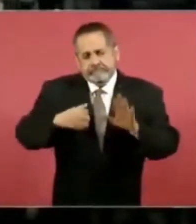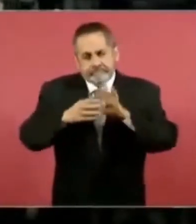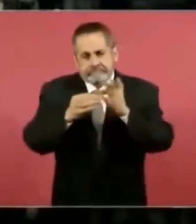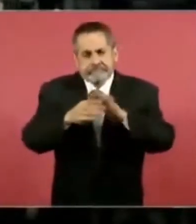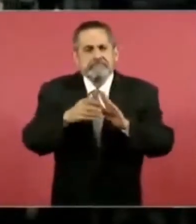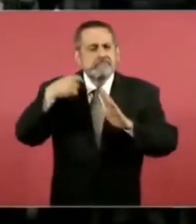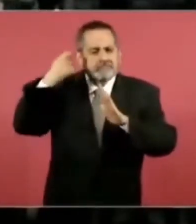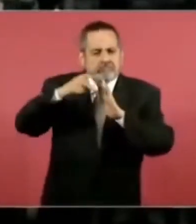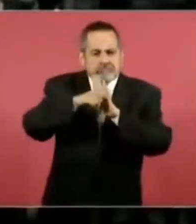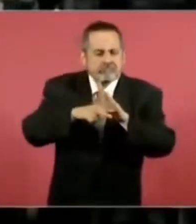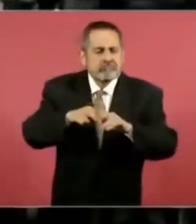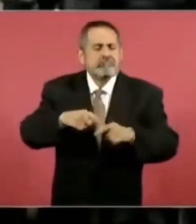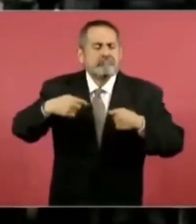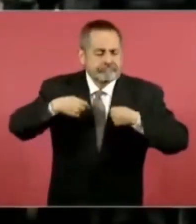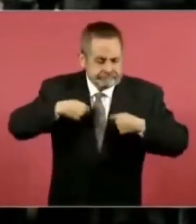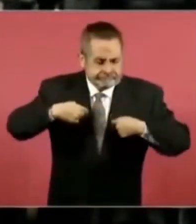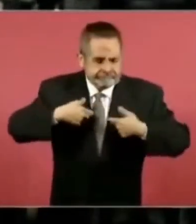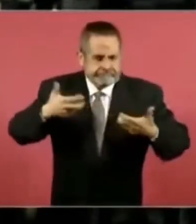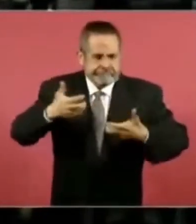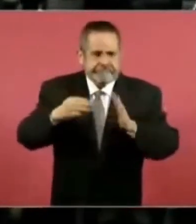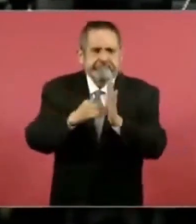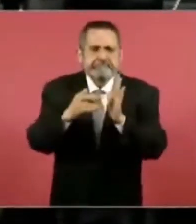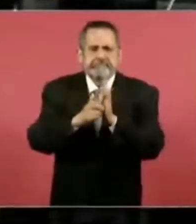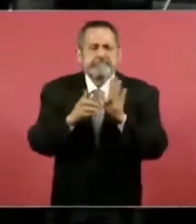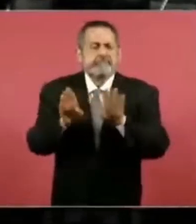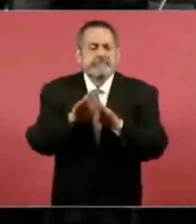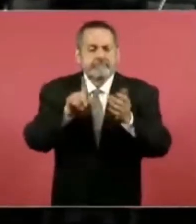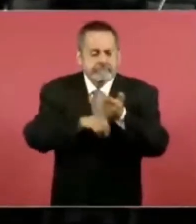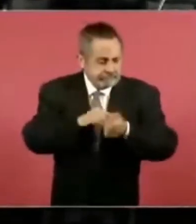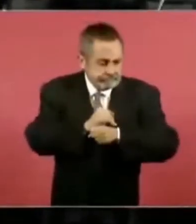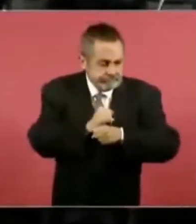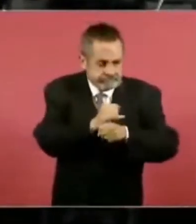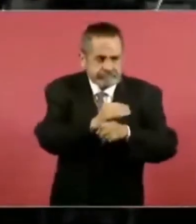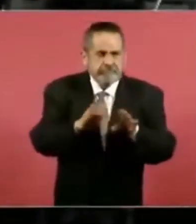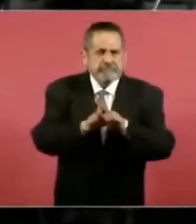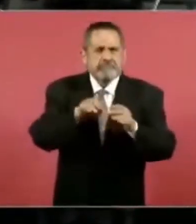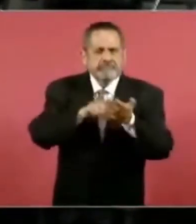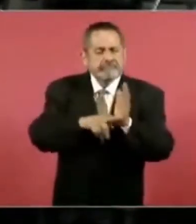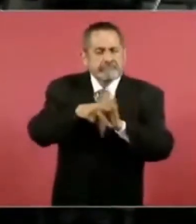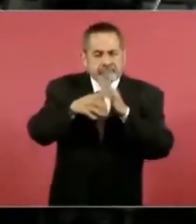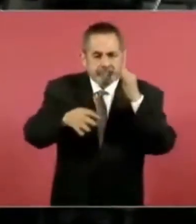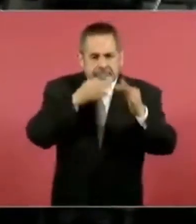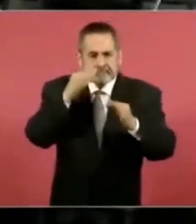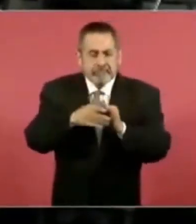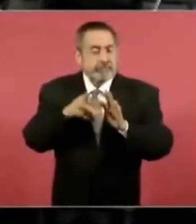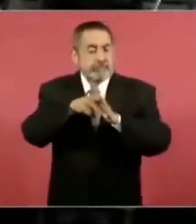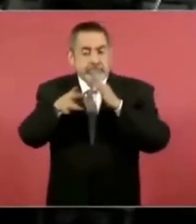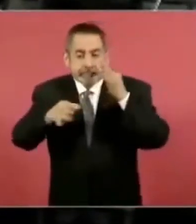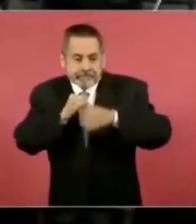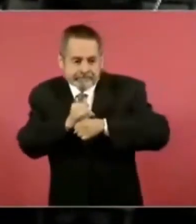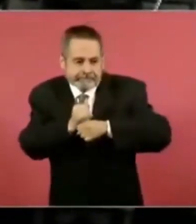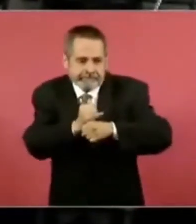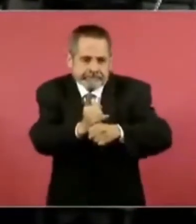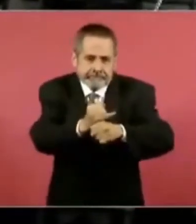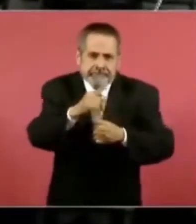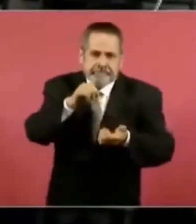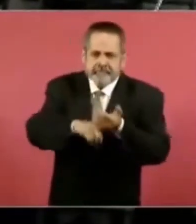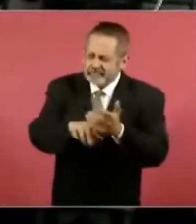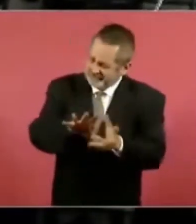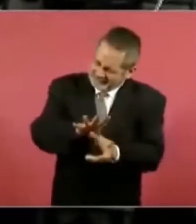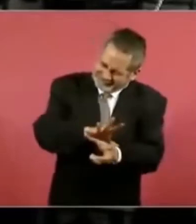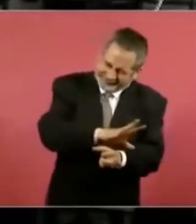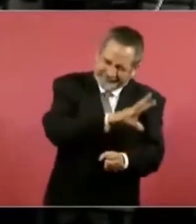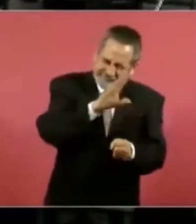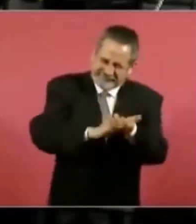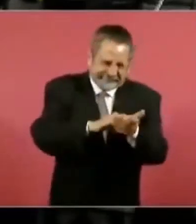reportaje lo hice yo, la metodología es acerca de la investigación periodística. El periodismo de investigación investiga absolutamente